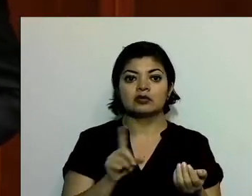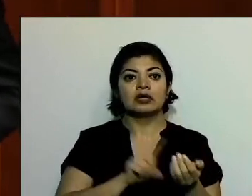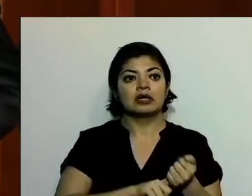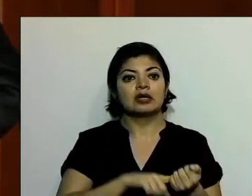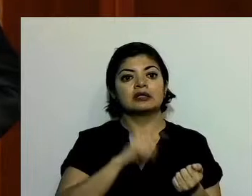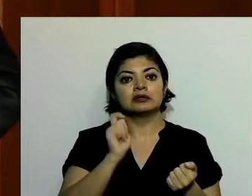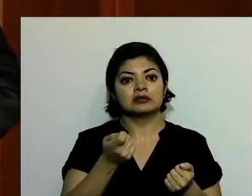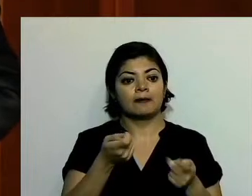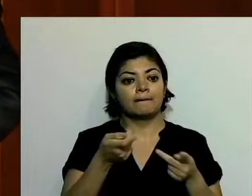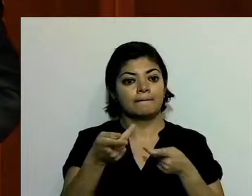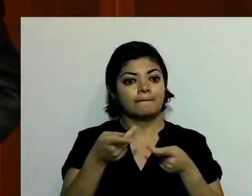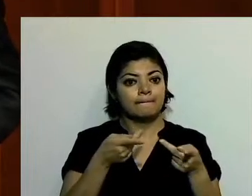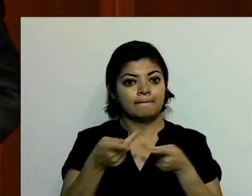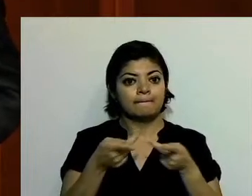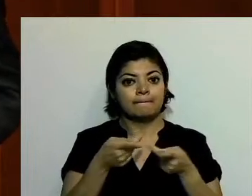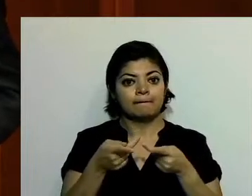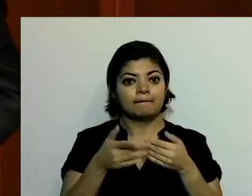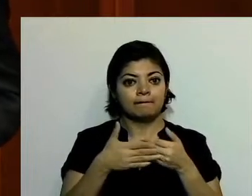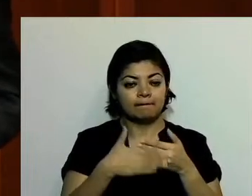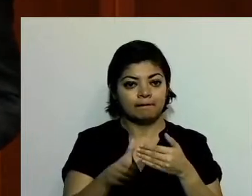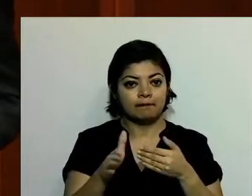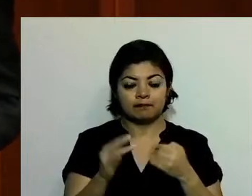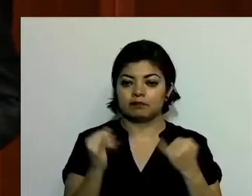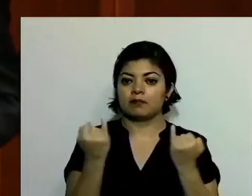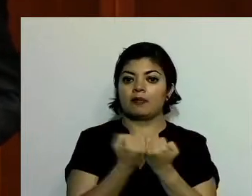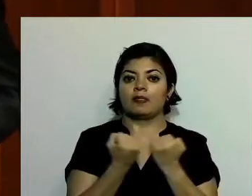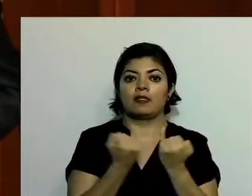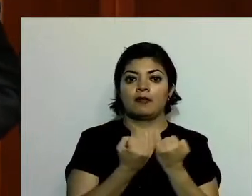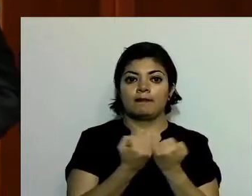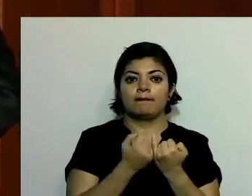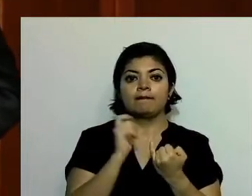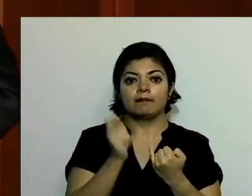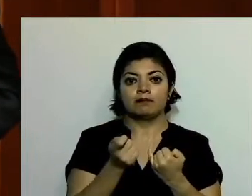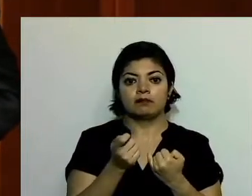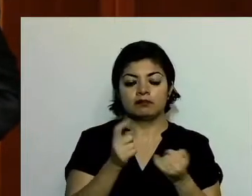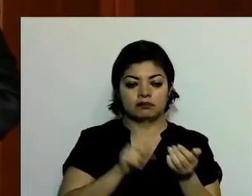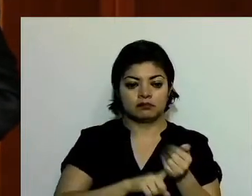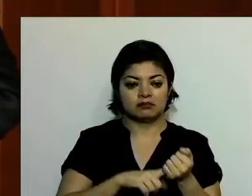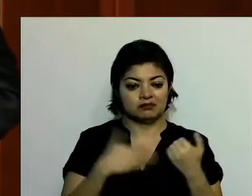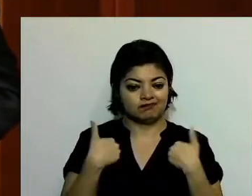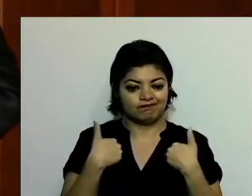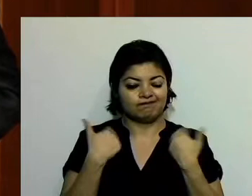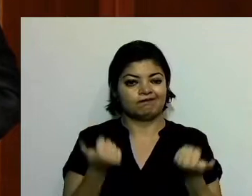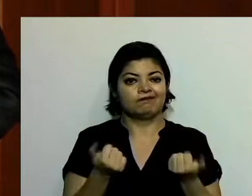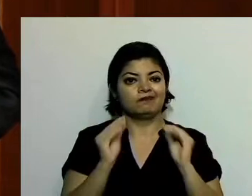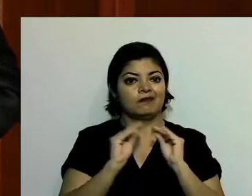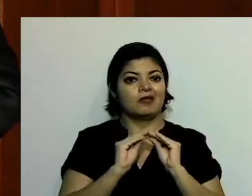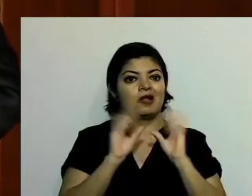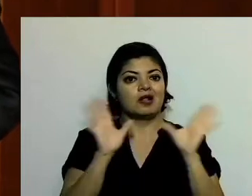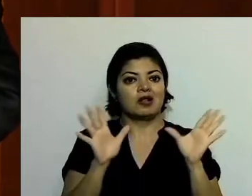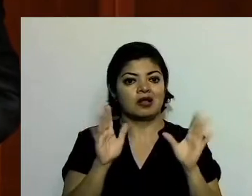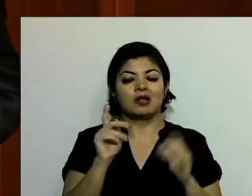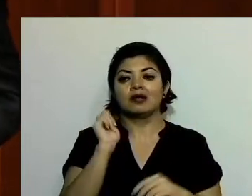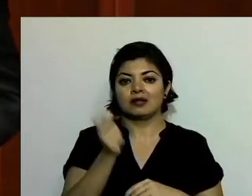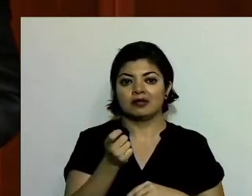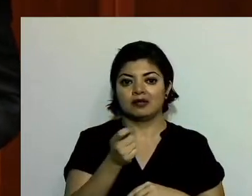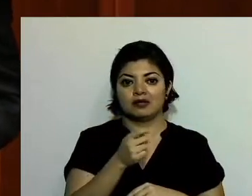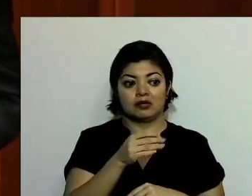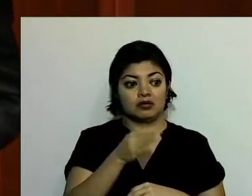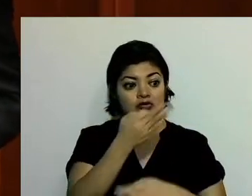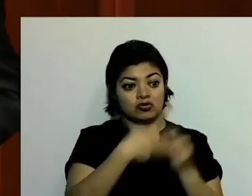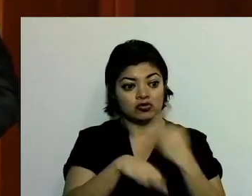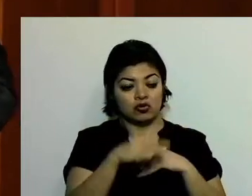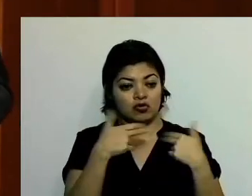preparación y desde luego por la concepción clara de lo que como especie humana,